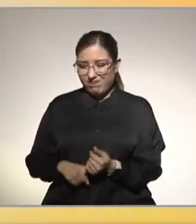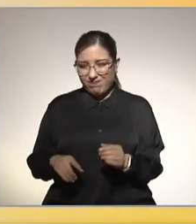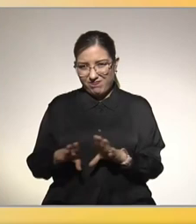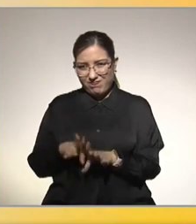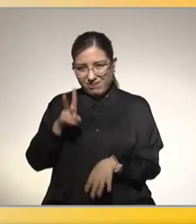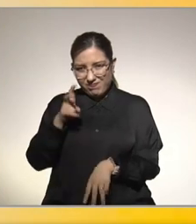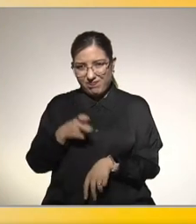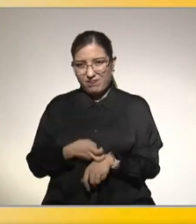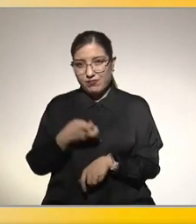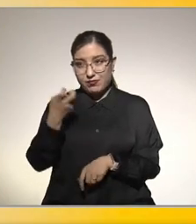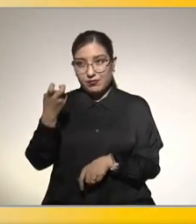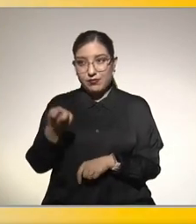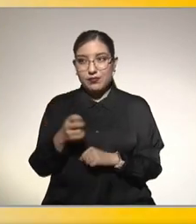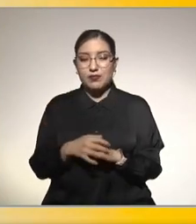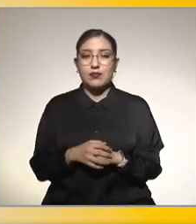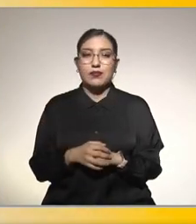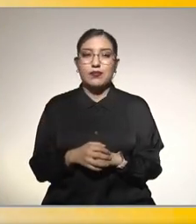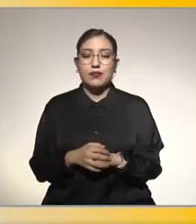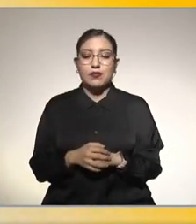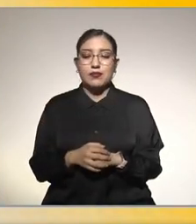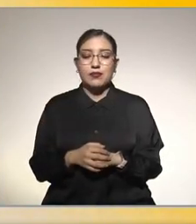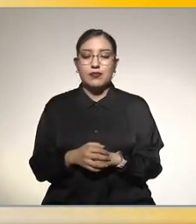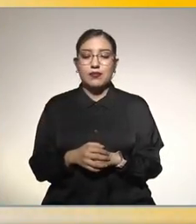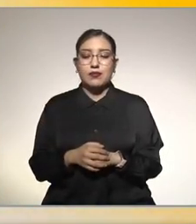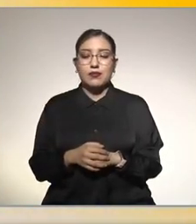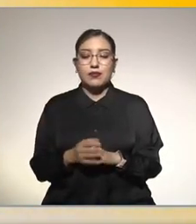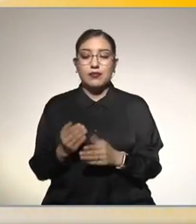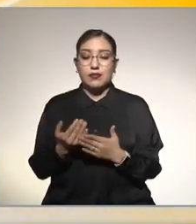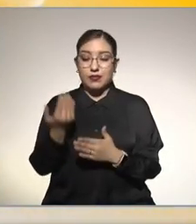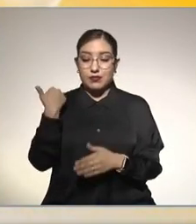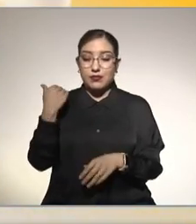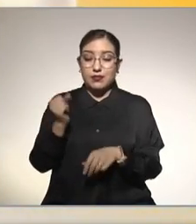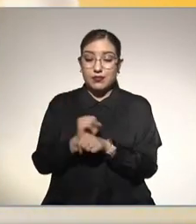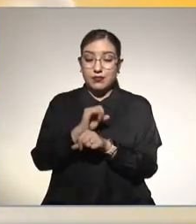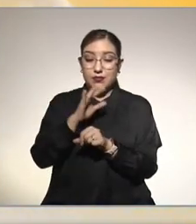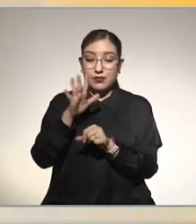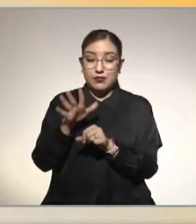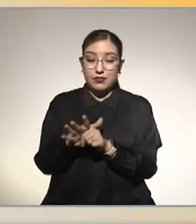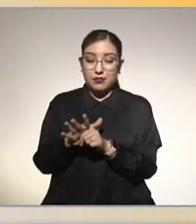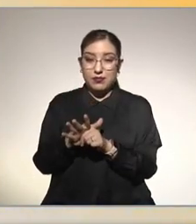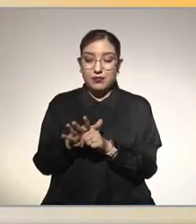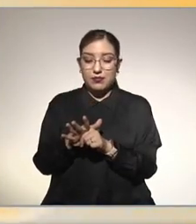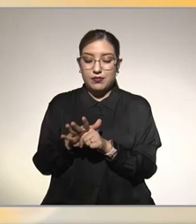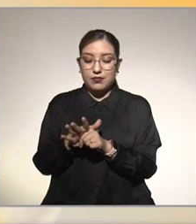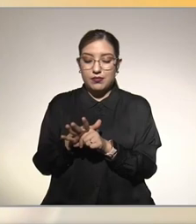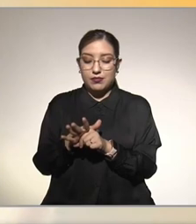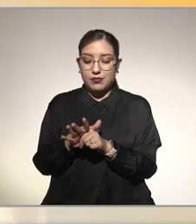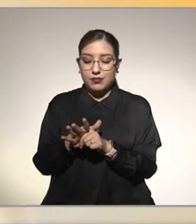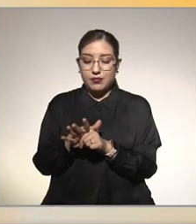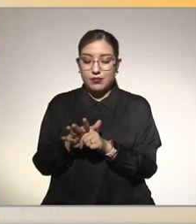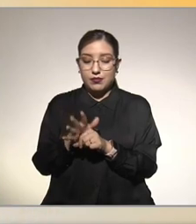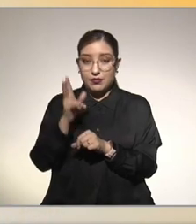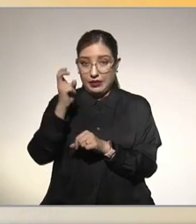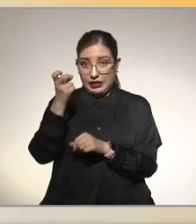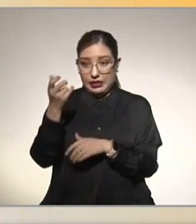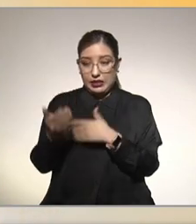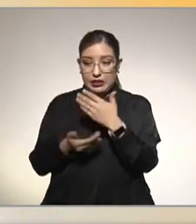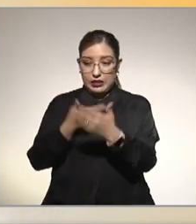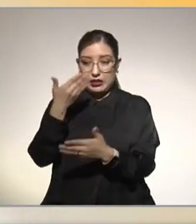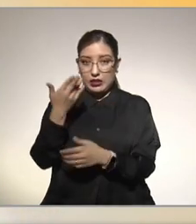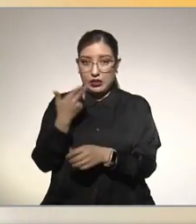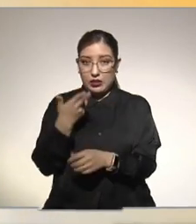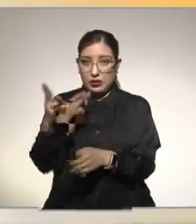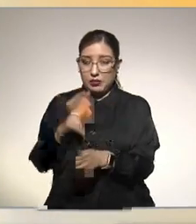debido a la pandemia se suspendió este servicio aproximadamente